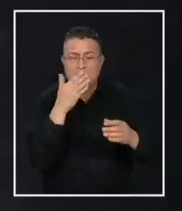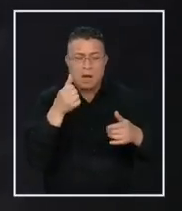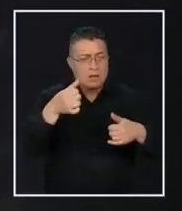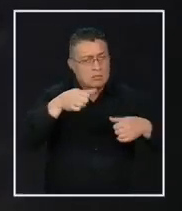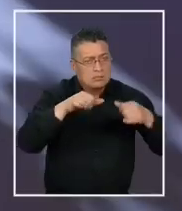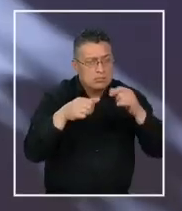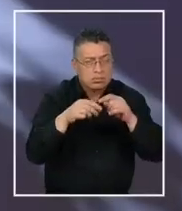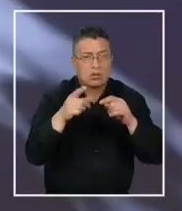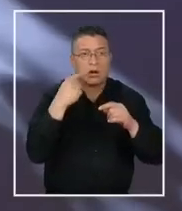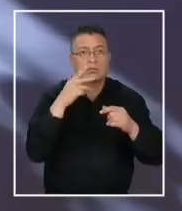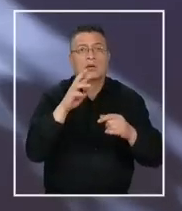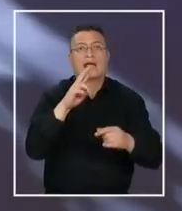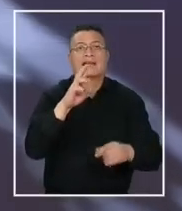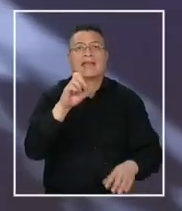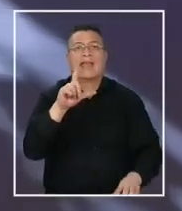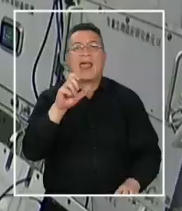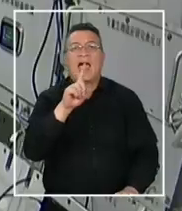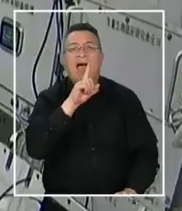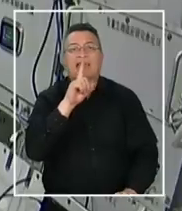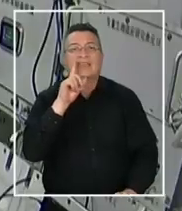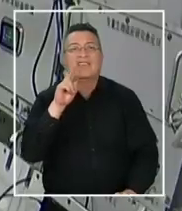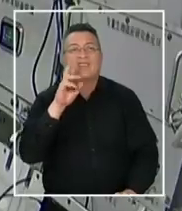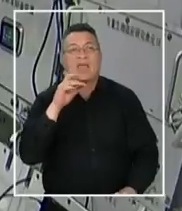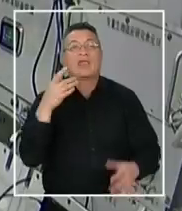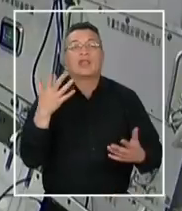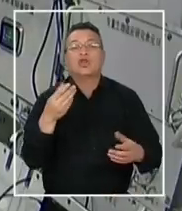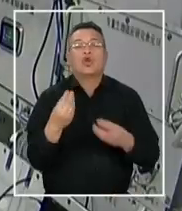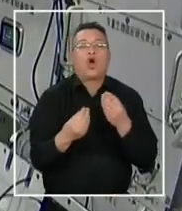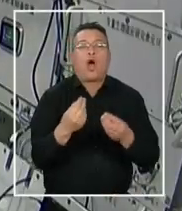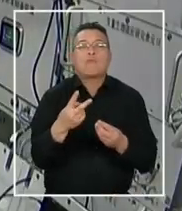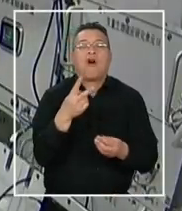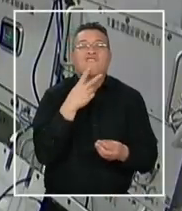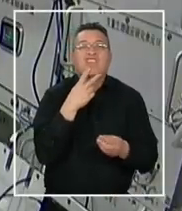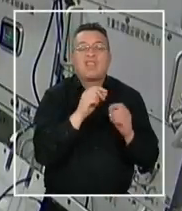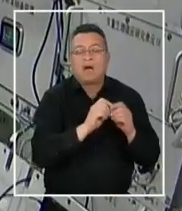verificar la relatividad general y los orígenes de la vida.